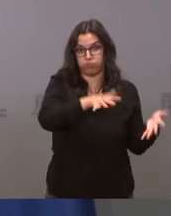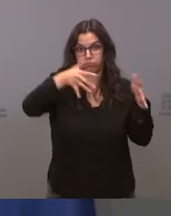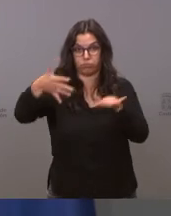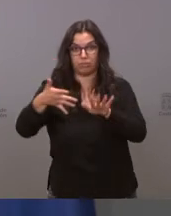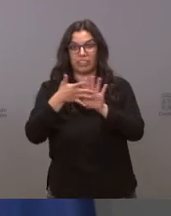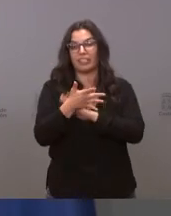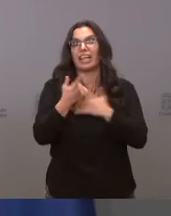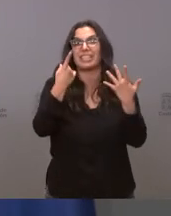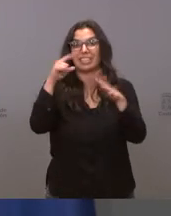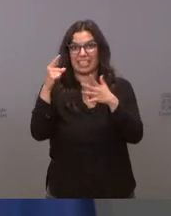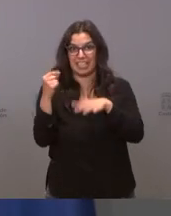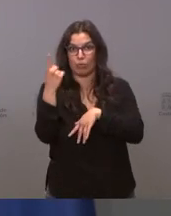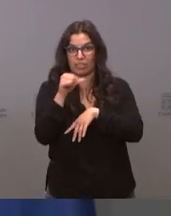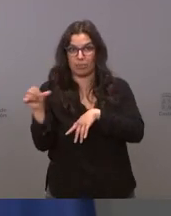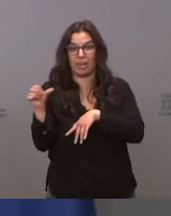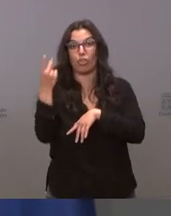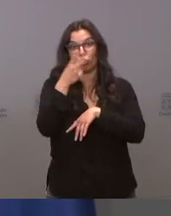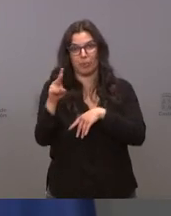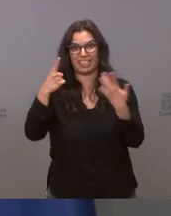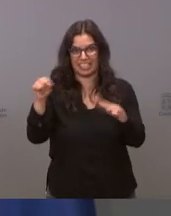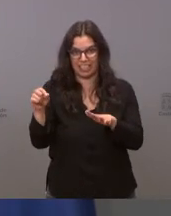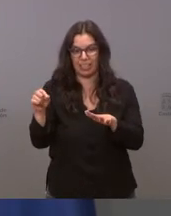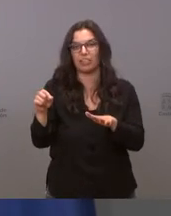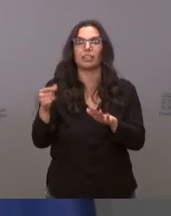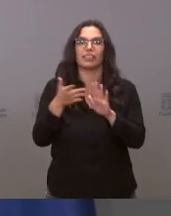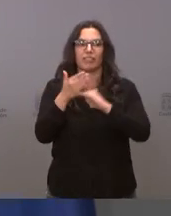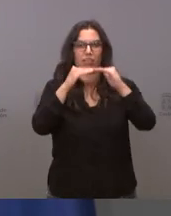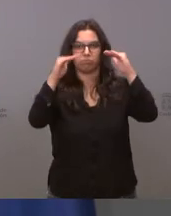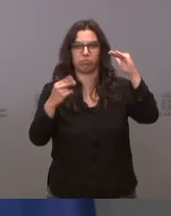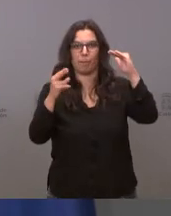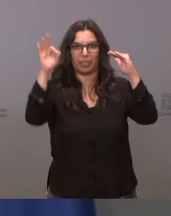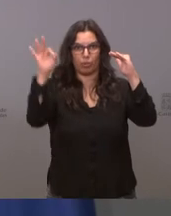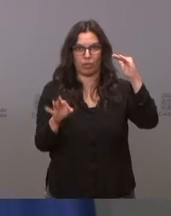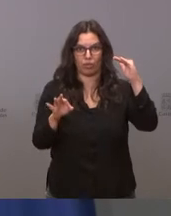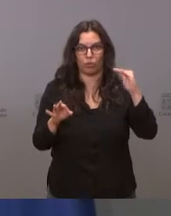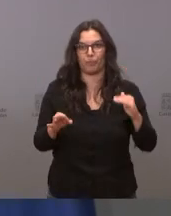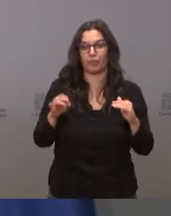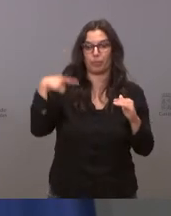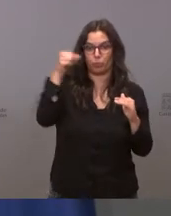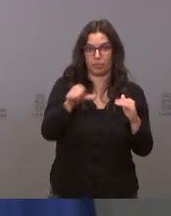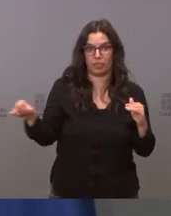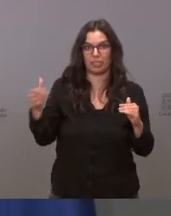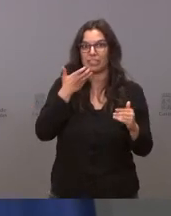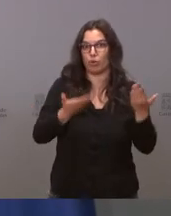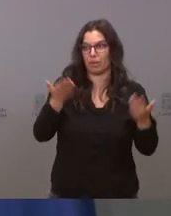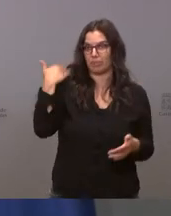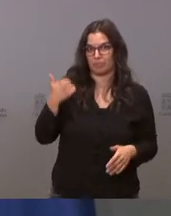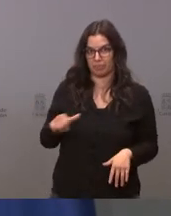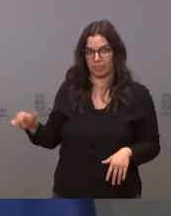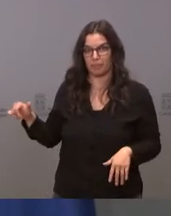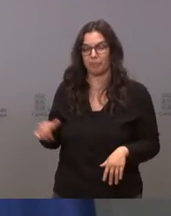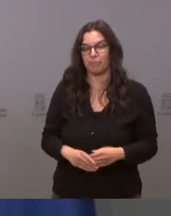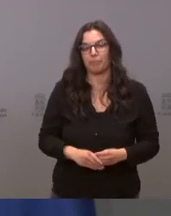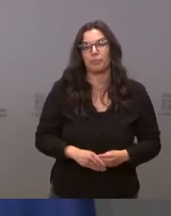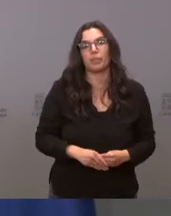60 estaría por debajo más de un 20% por debajo en esta semana que la anterior con lo cual